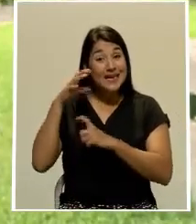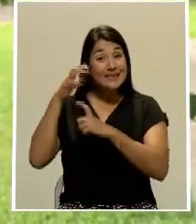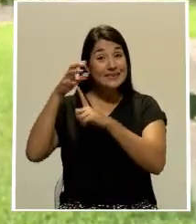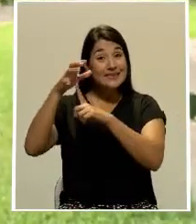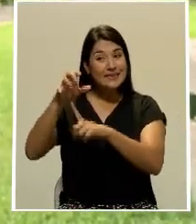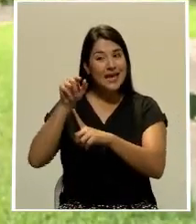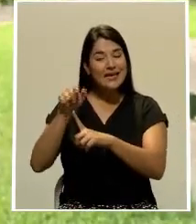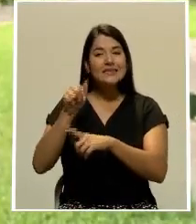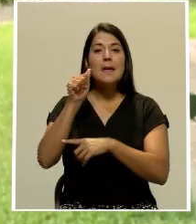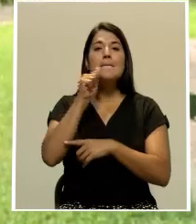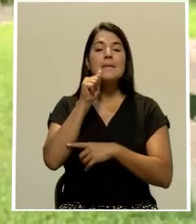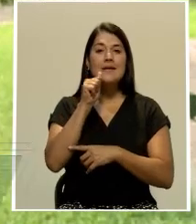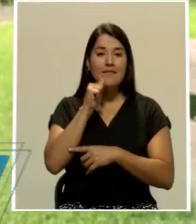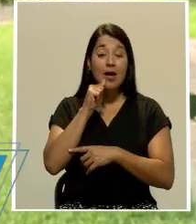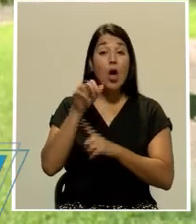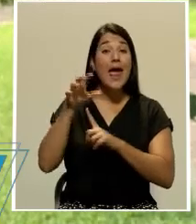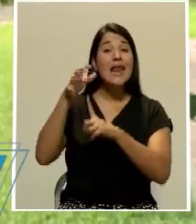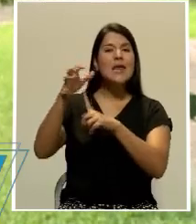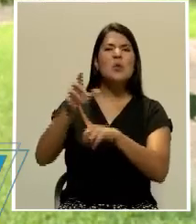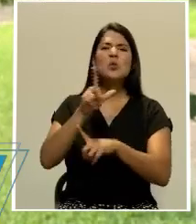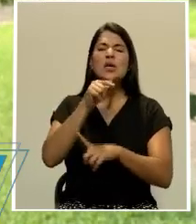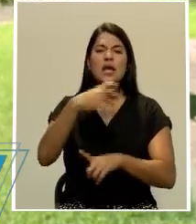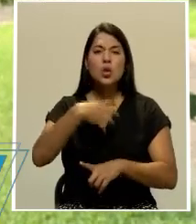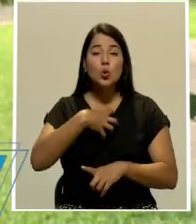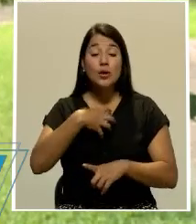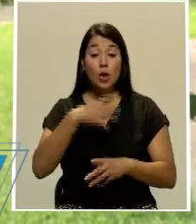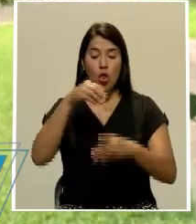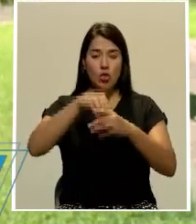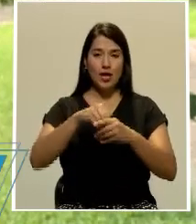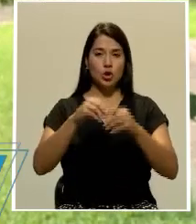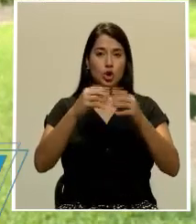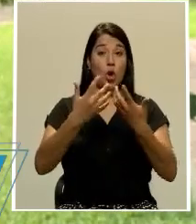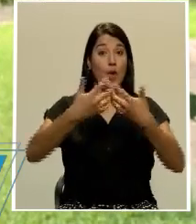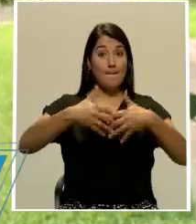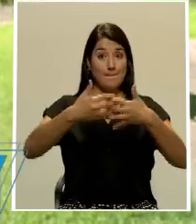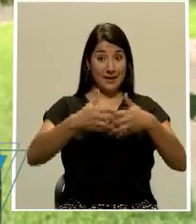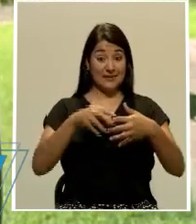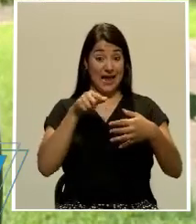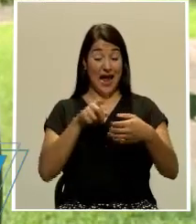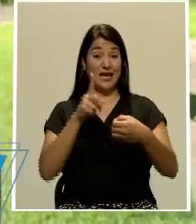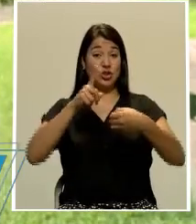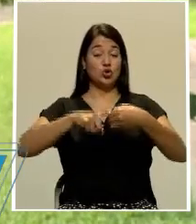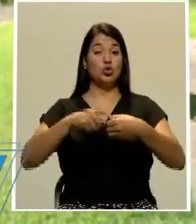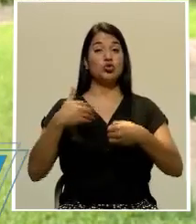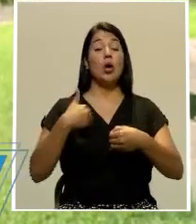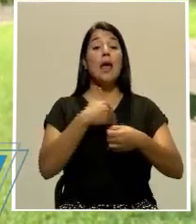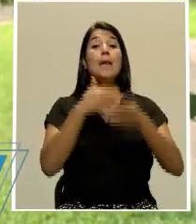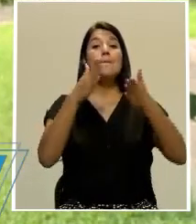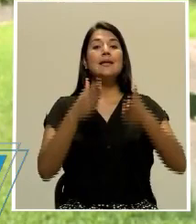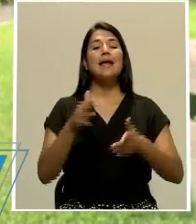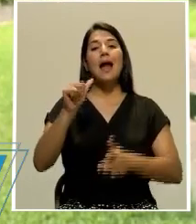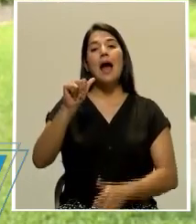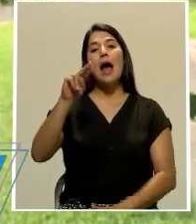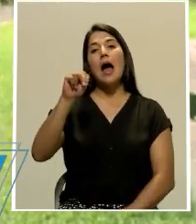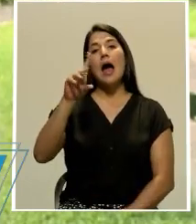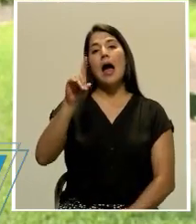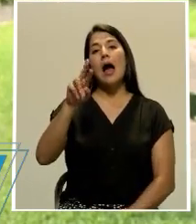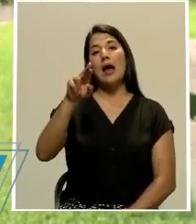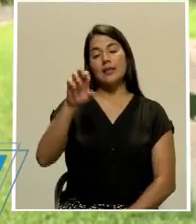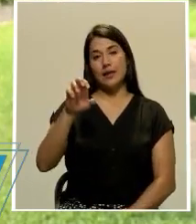El helicóptero pertenece a una sociedad de la cual es socio el señor ministro don André Garnier.